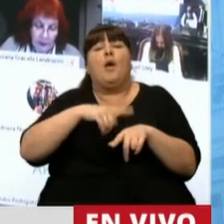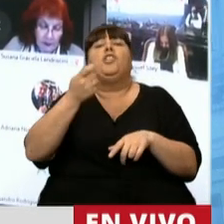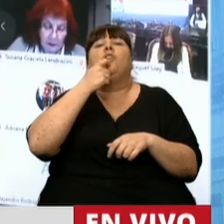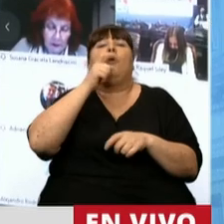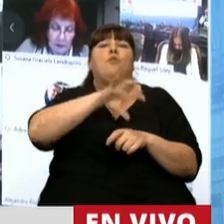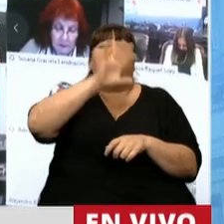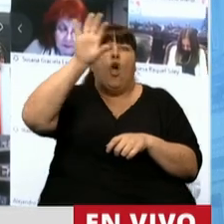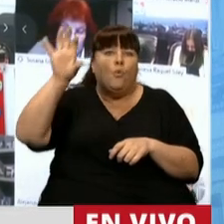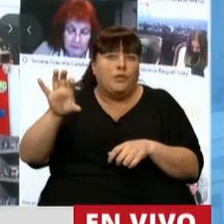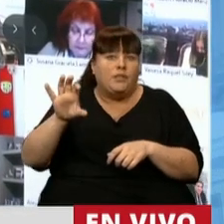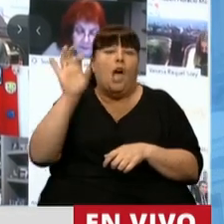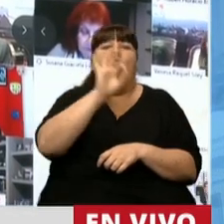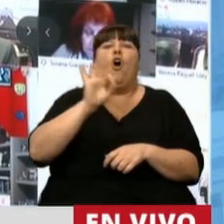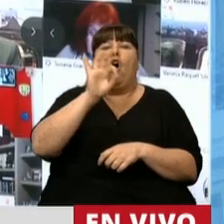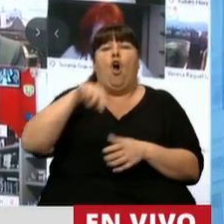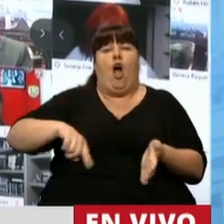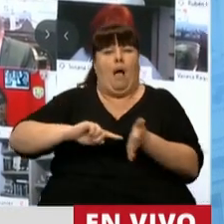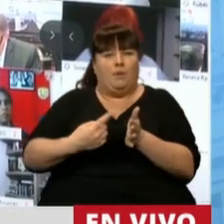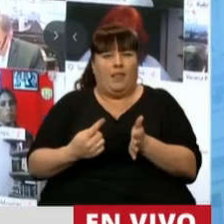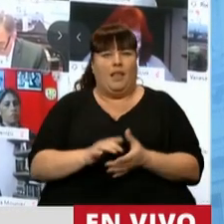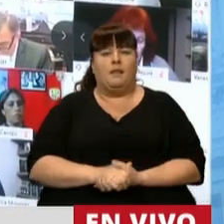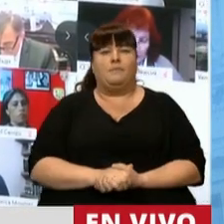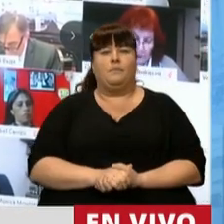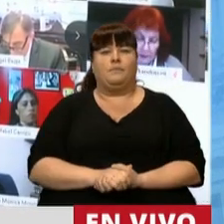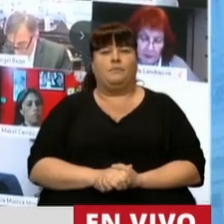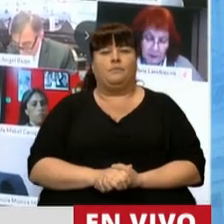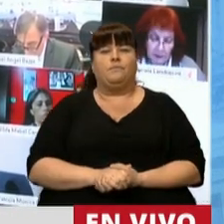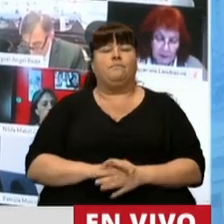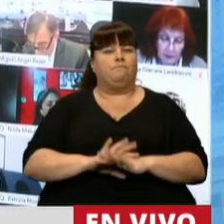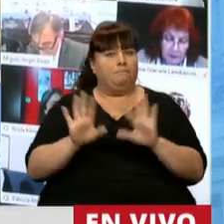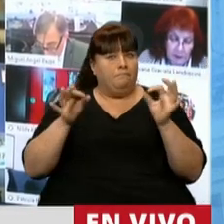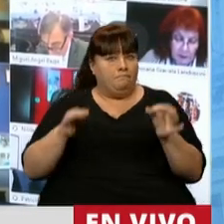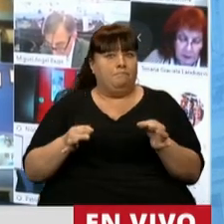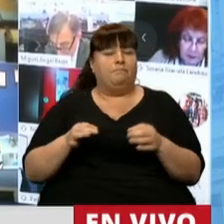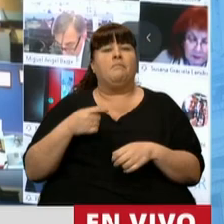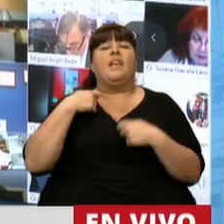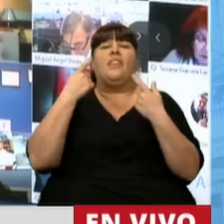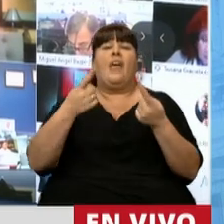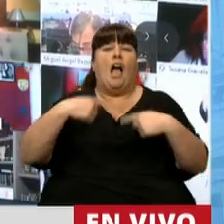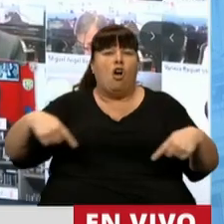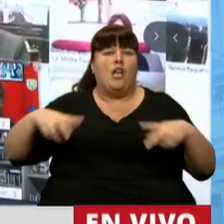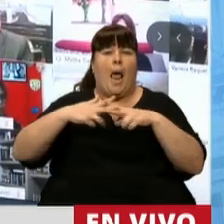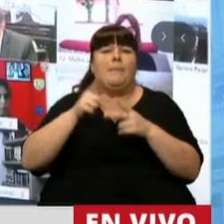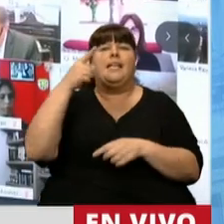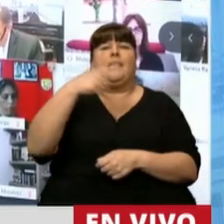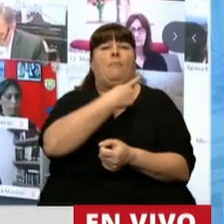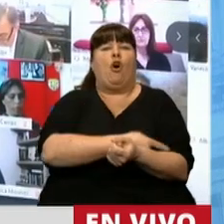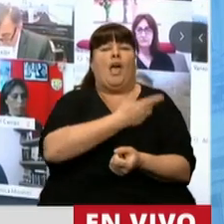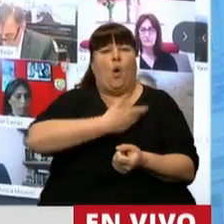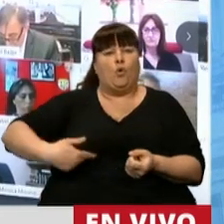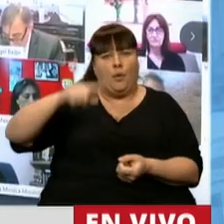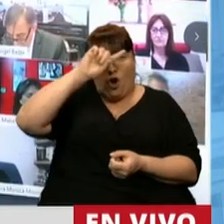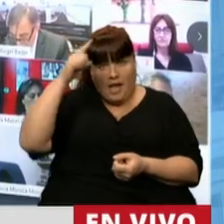adquiridas por las provincias o la Ciudad Autónoma de Buenos Aires. En definitiva, se provee de herramientas al Poder Ejecutivo